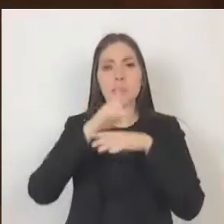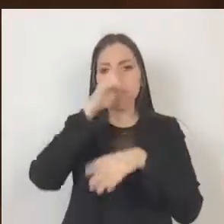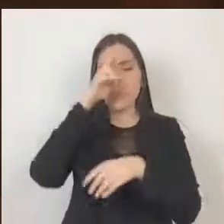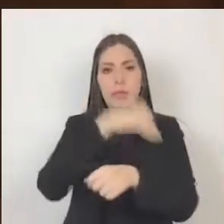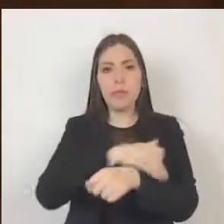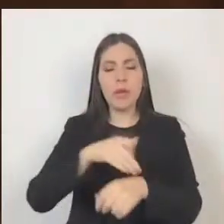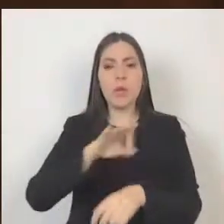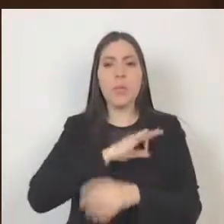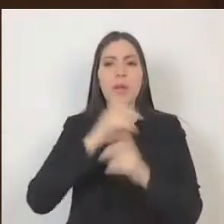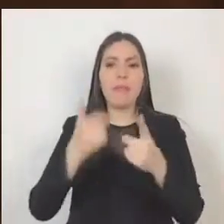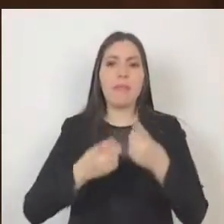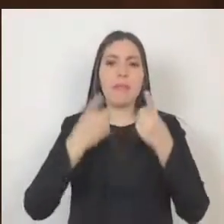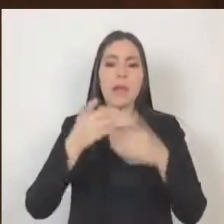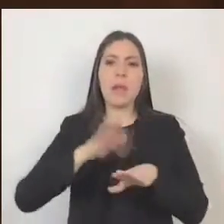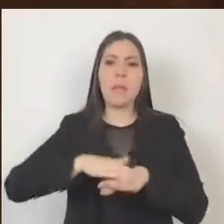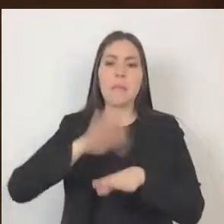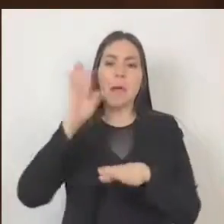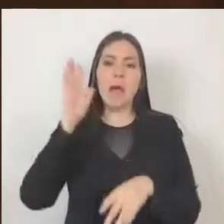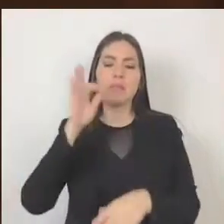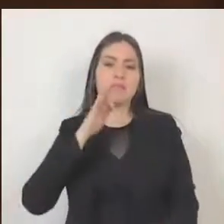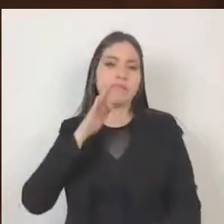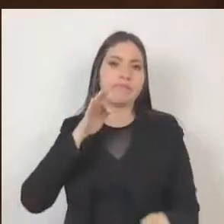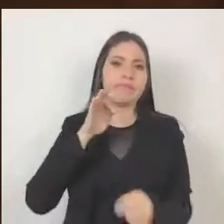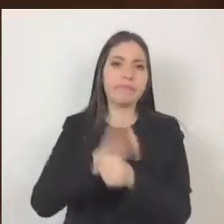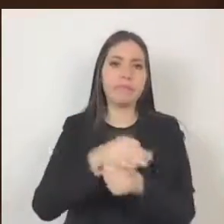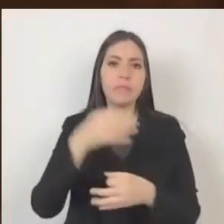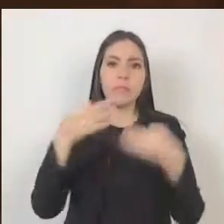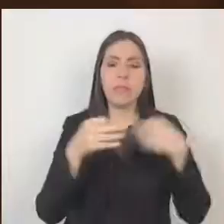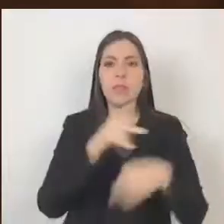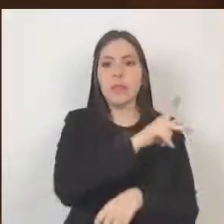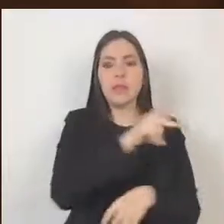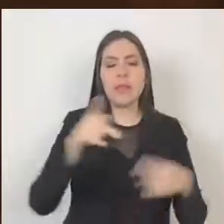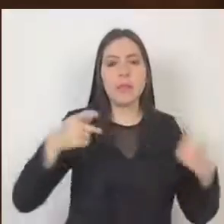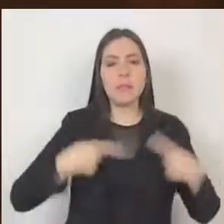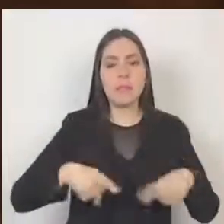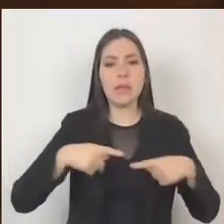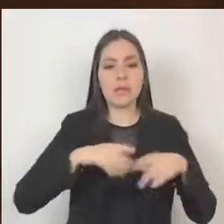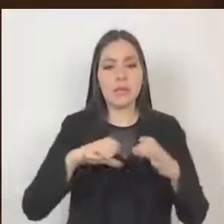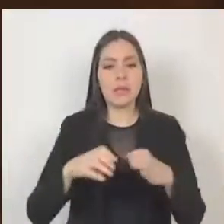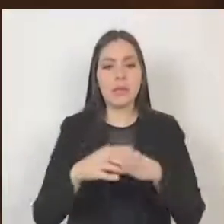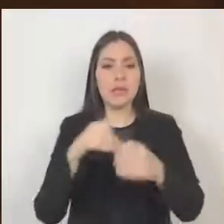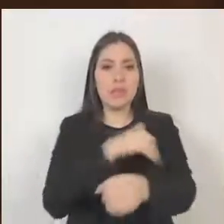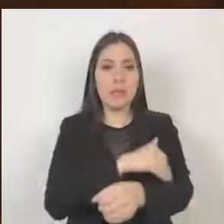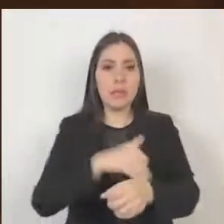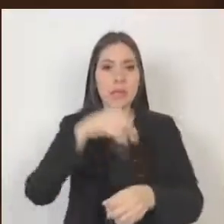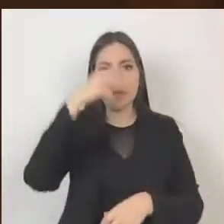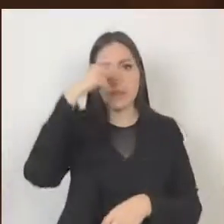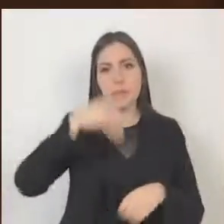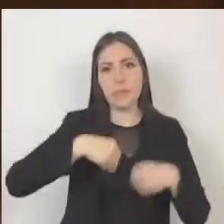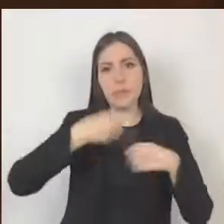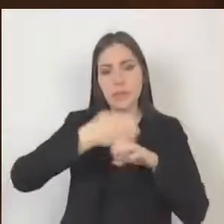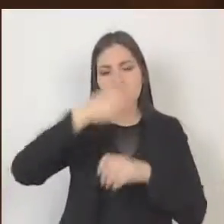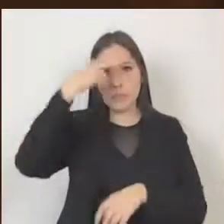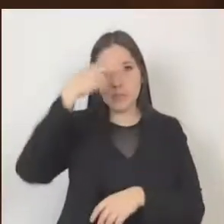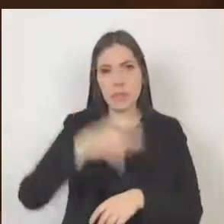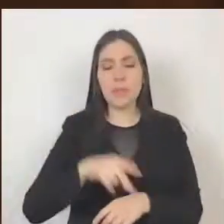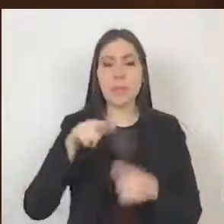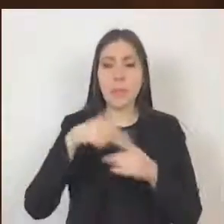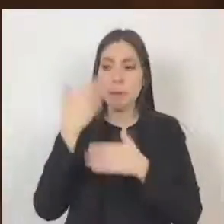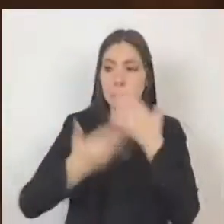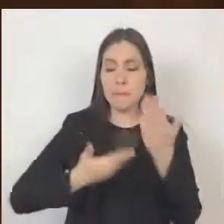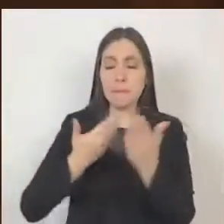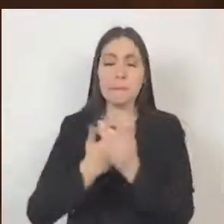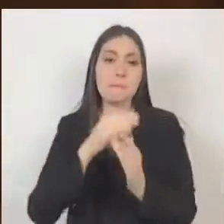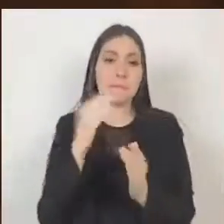mayor protección jurídica a los integrantes de las familias mexiquenses. Se anexa proyecto de decreto.